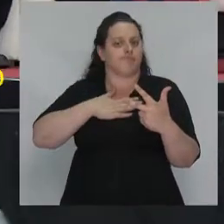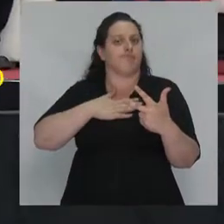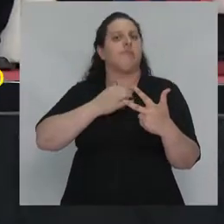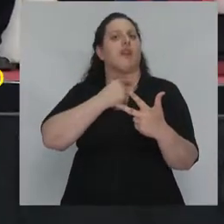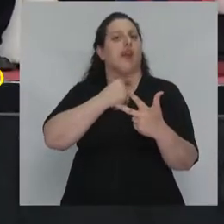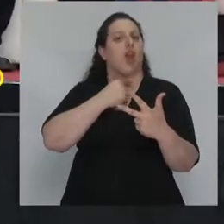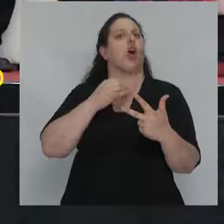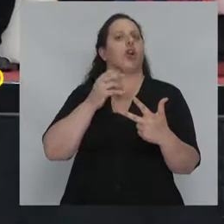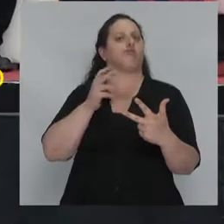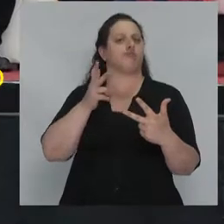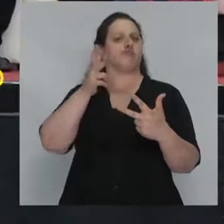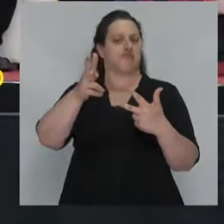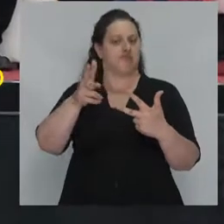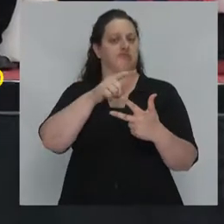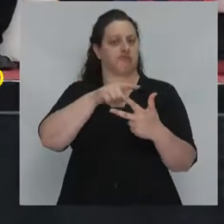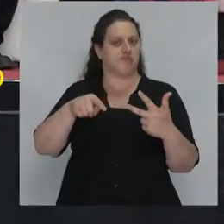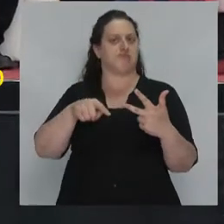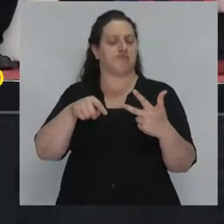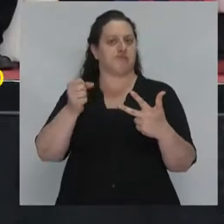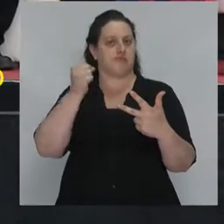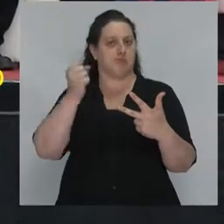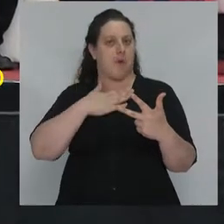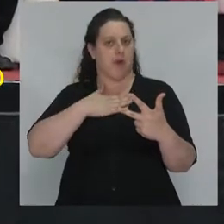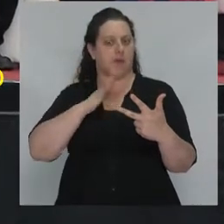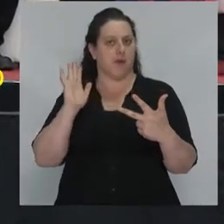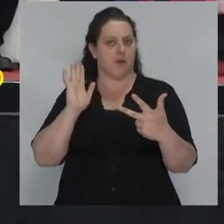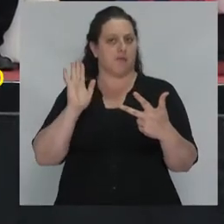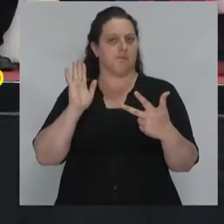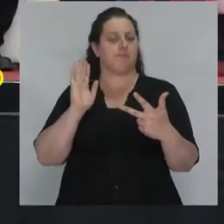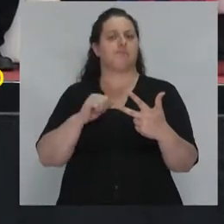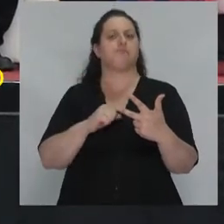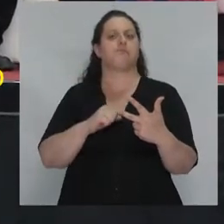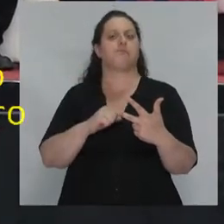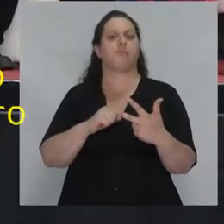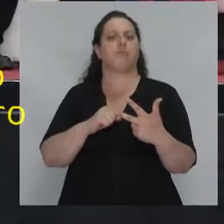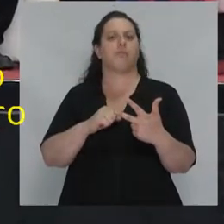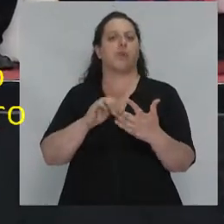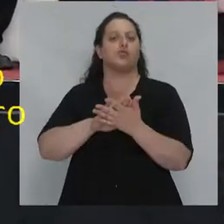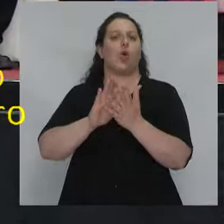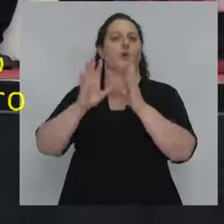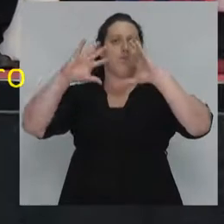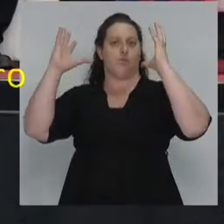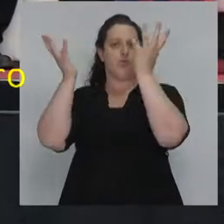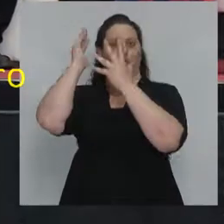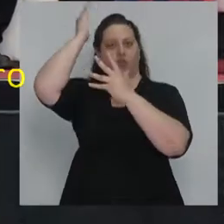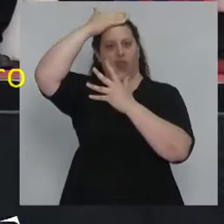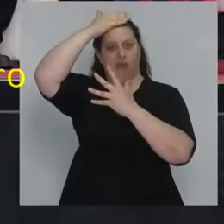que representa el mundo Trump.